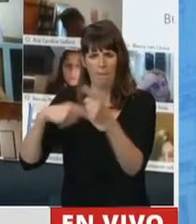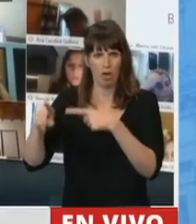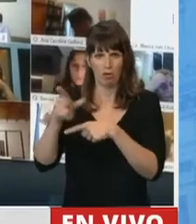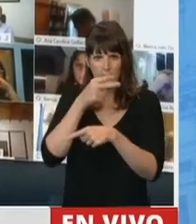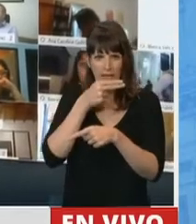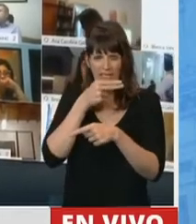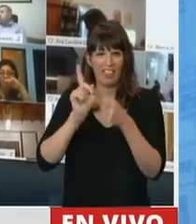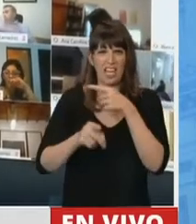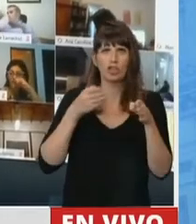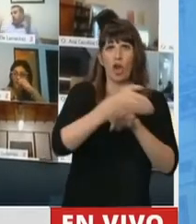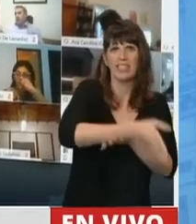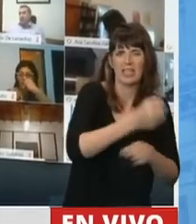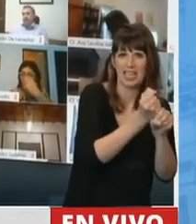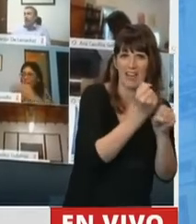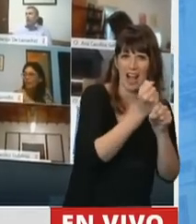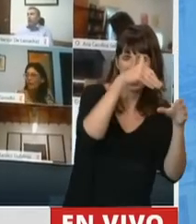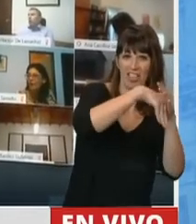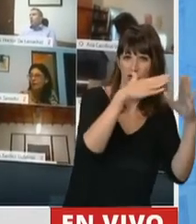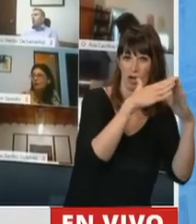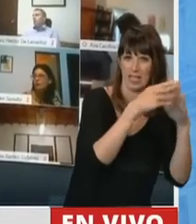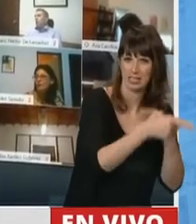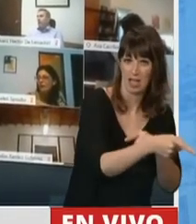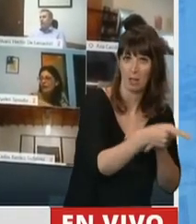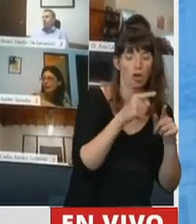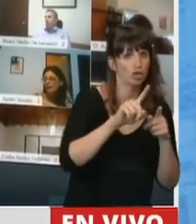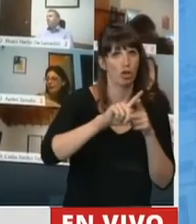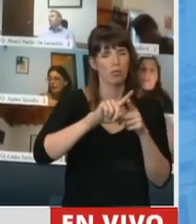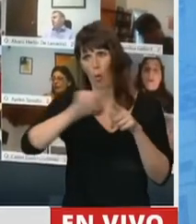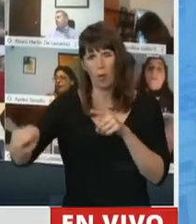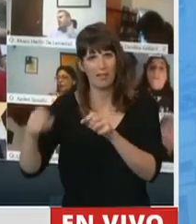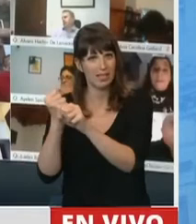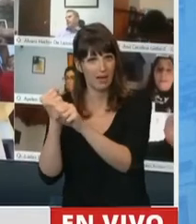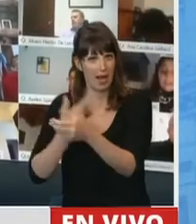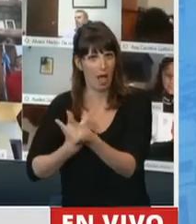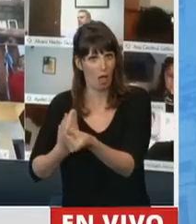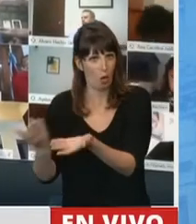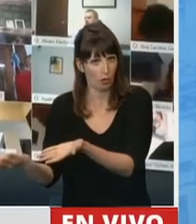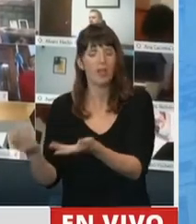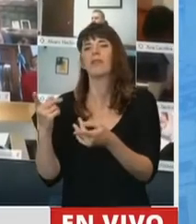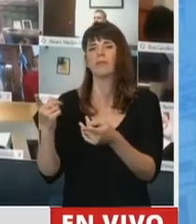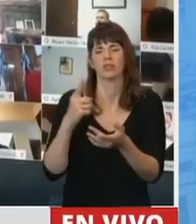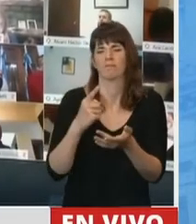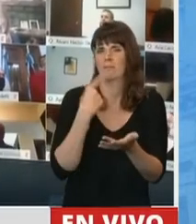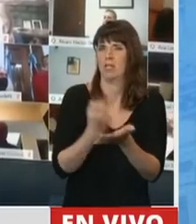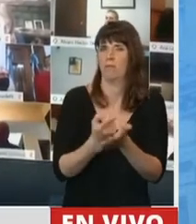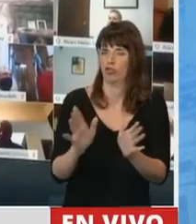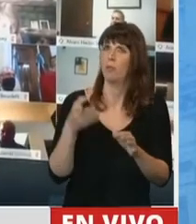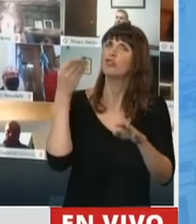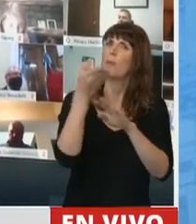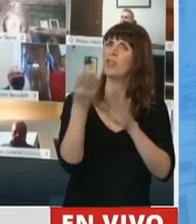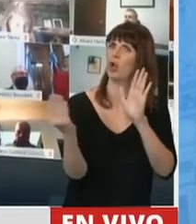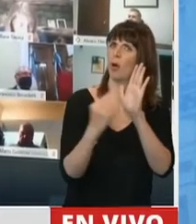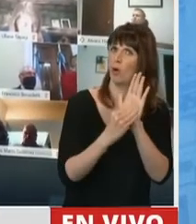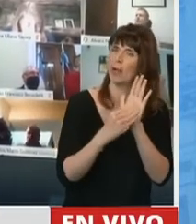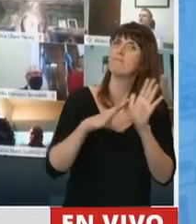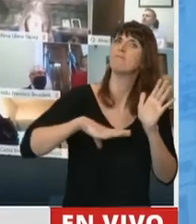trabajo y se hace de cumplimiento imposible. Por eso pido que revean esta situación porque esto es también una... hay que legislar